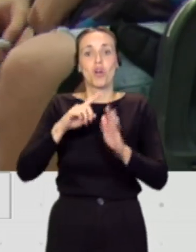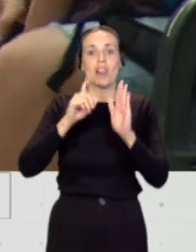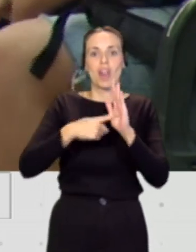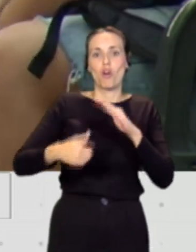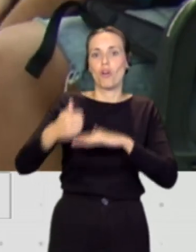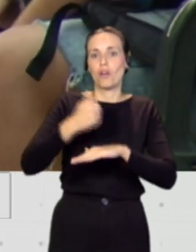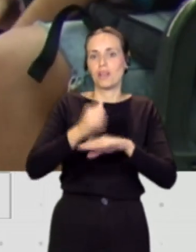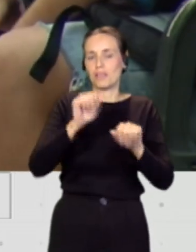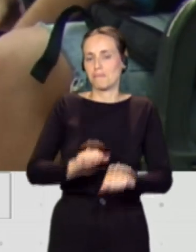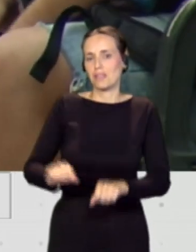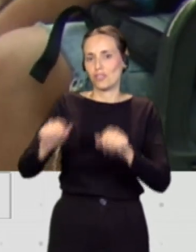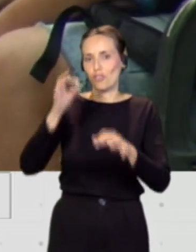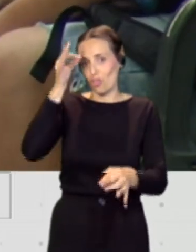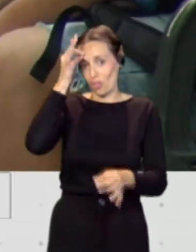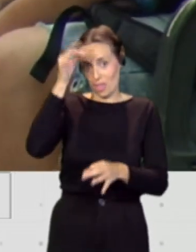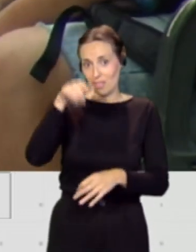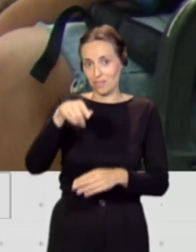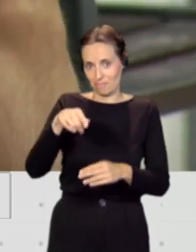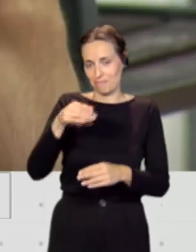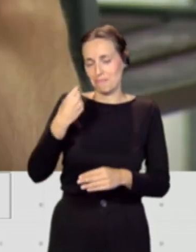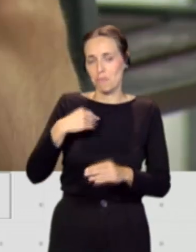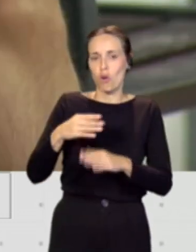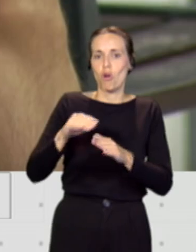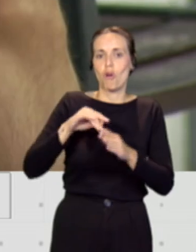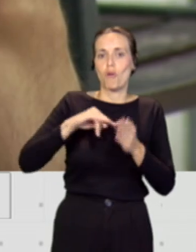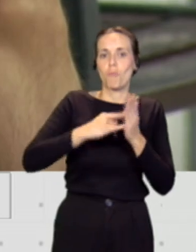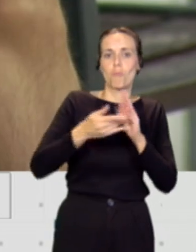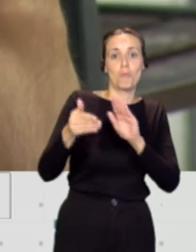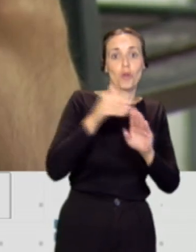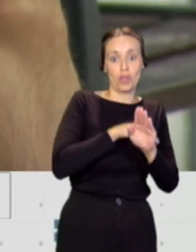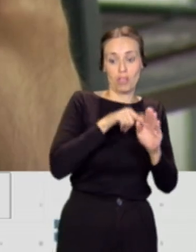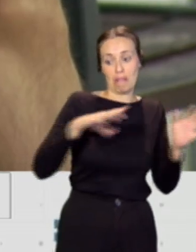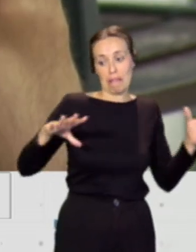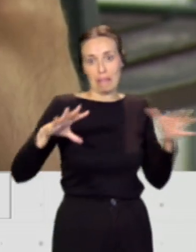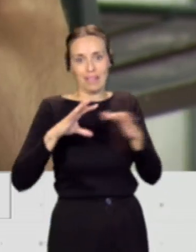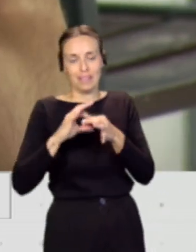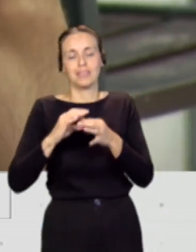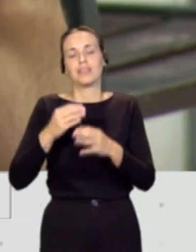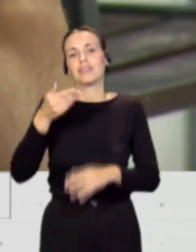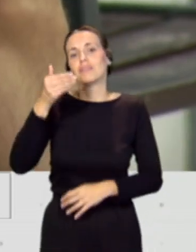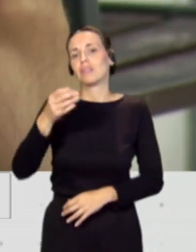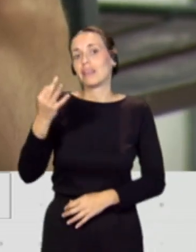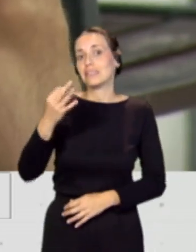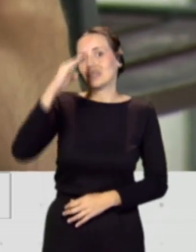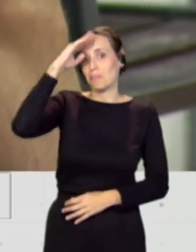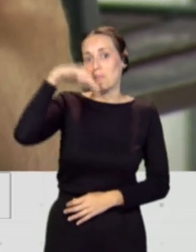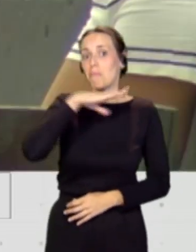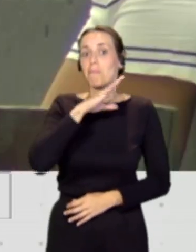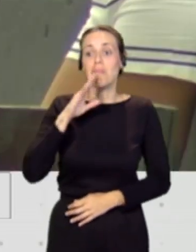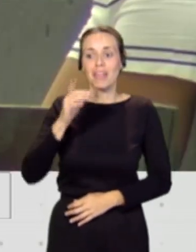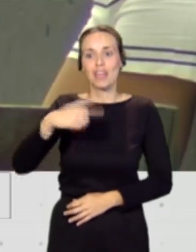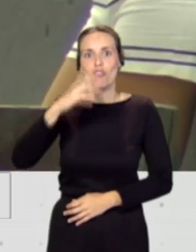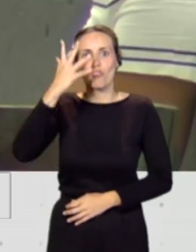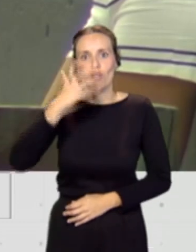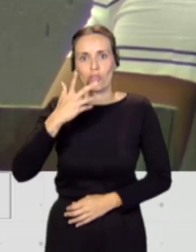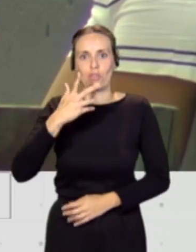Materia de Protección de Datos, al que conecta también este anteproyecto y es muy importante que los padres conozcan y activen